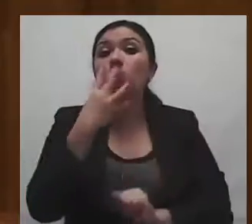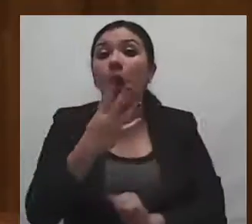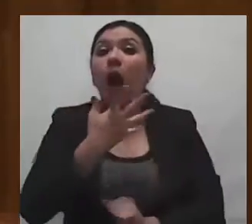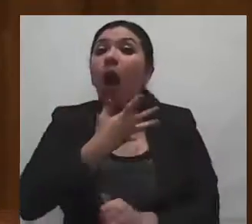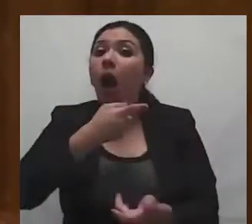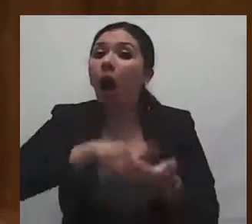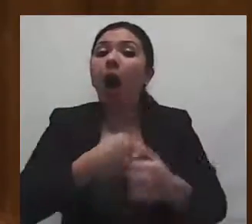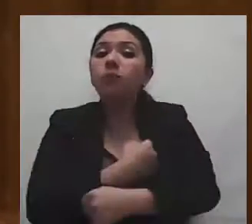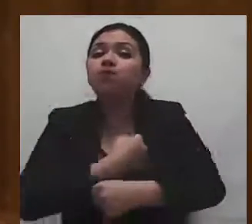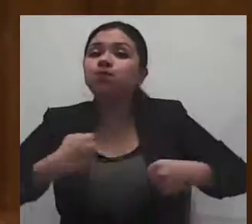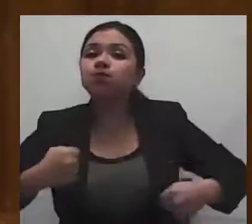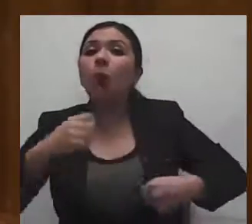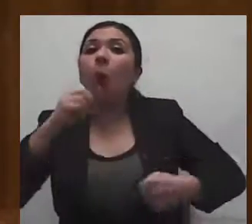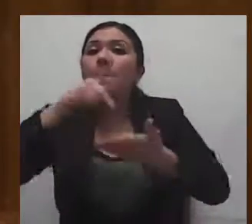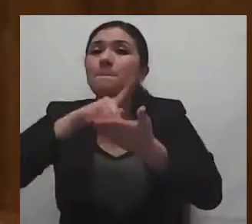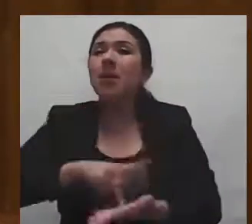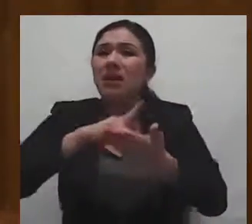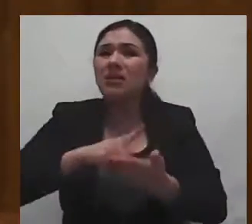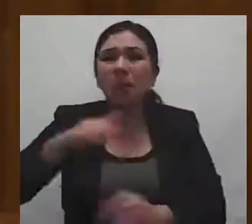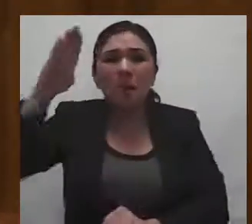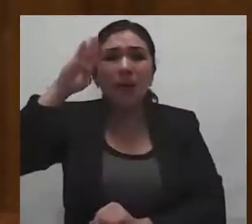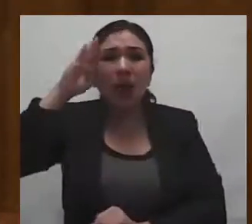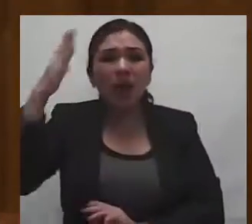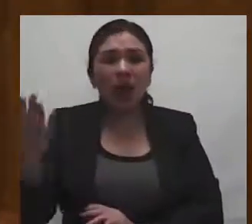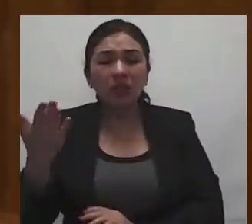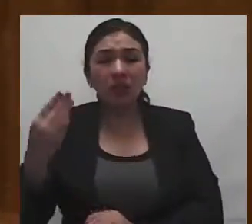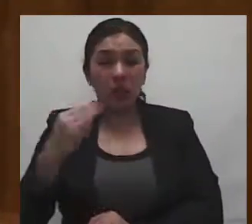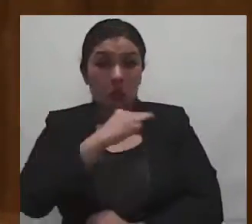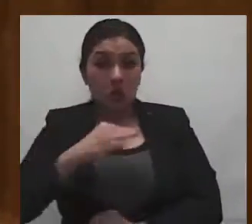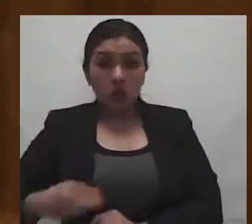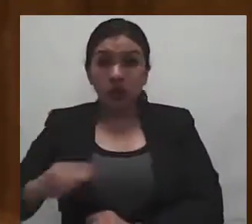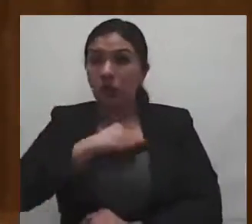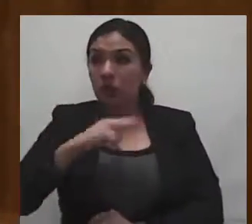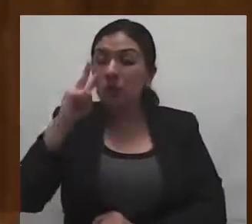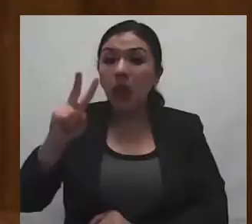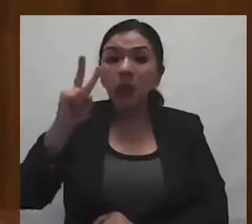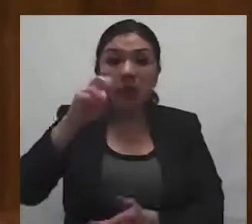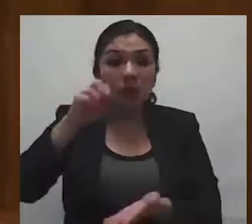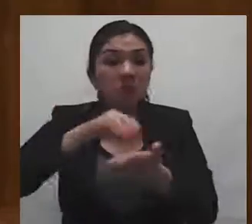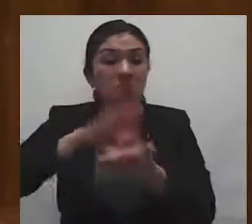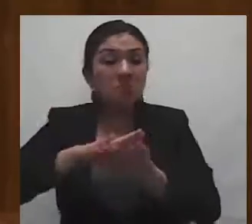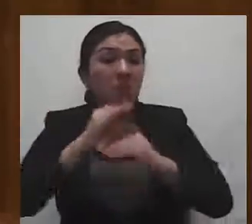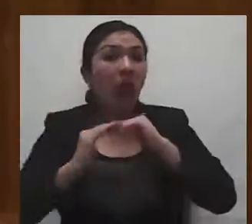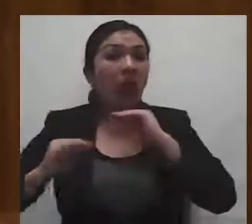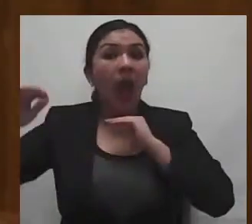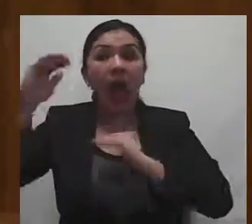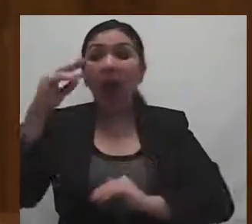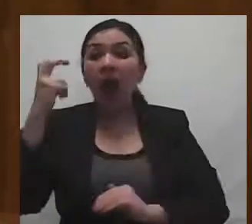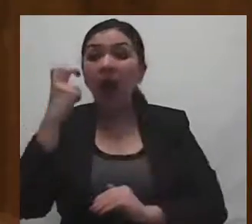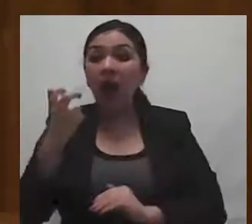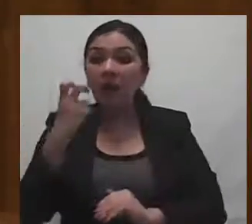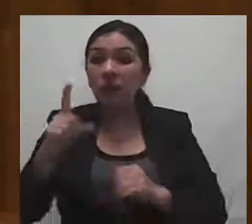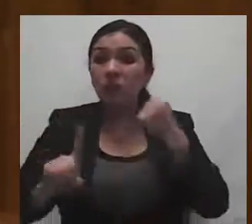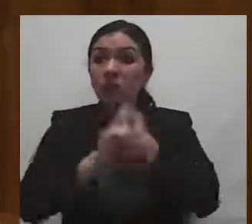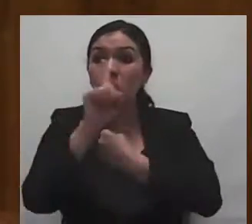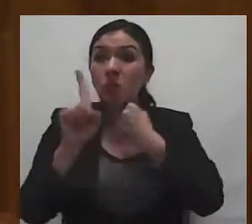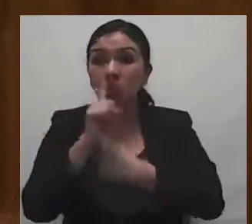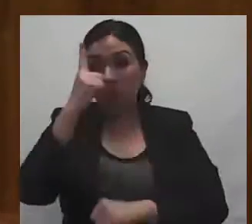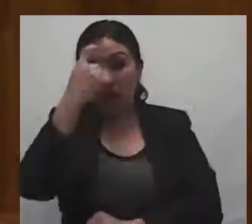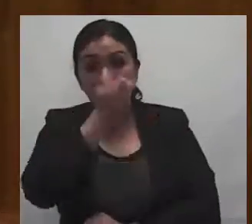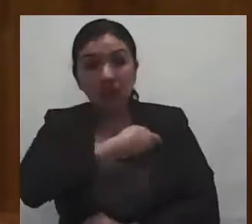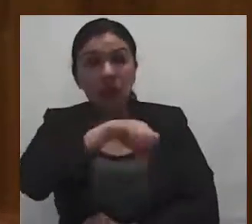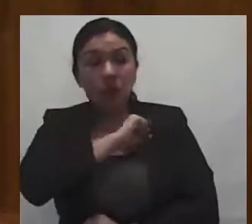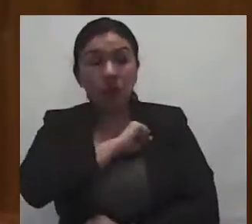o sobrepeso. Los municipios que registran mayor prevalencia de este problema de salud pública